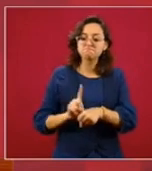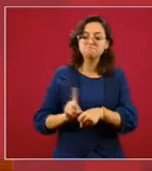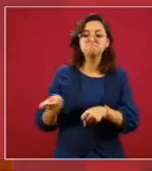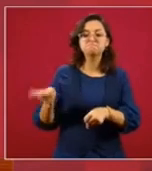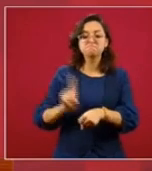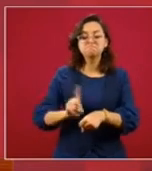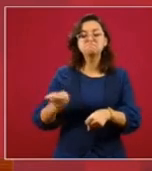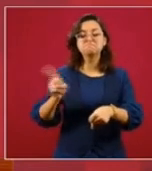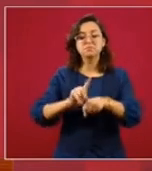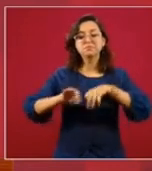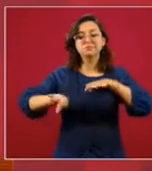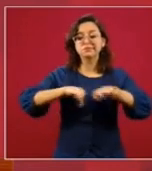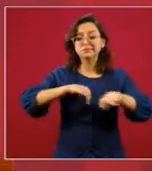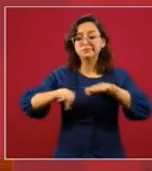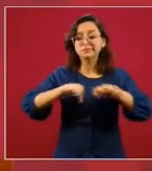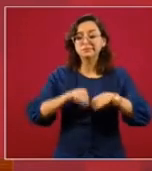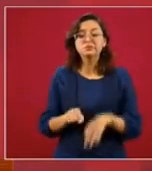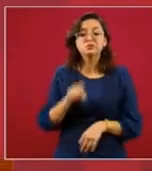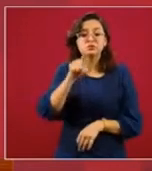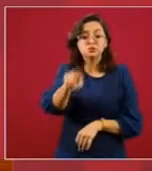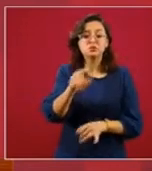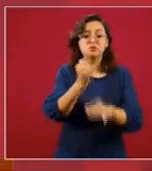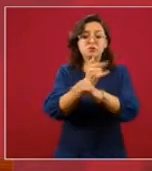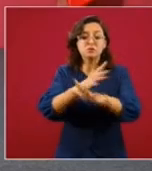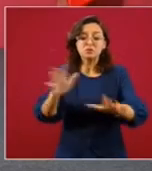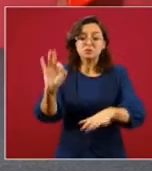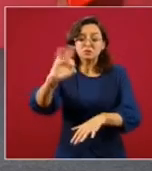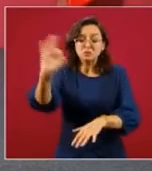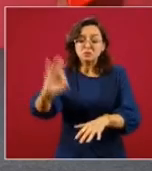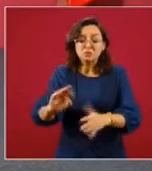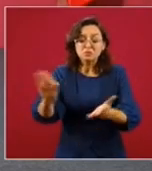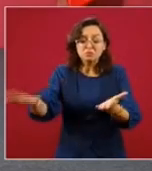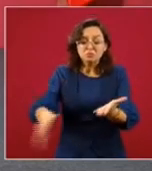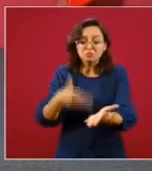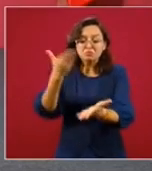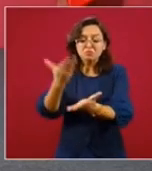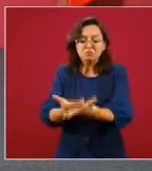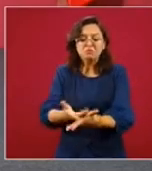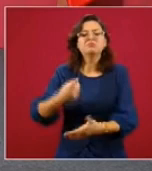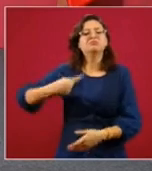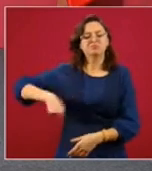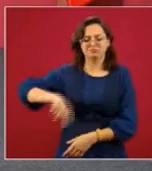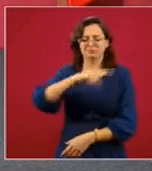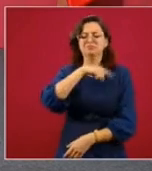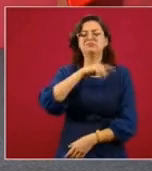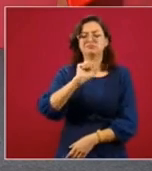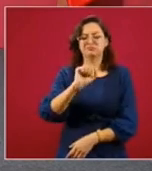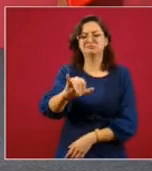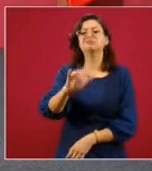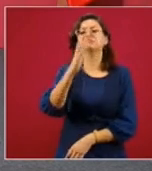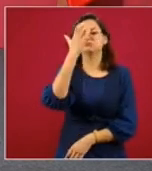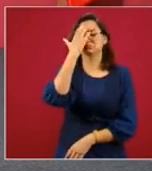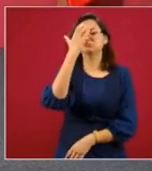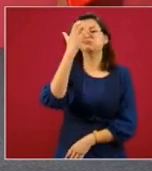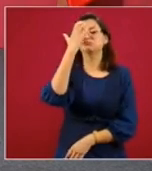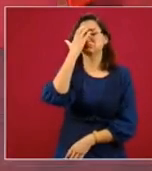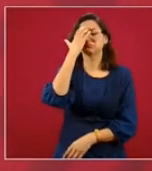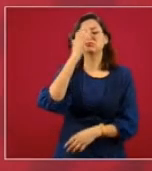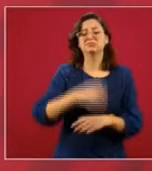esos datos que proporcionas los conocemos bien